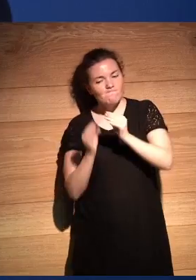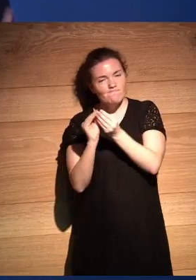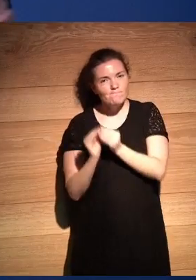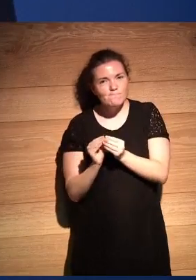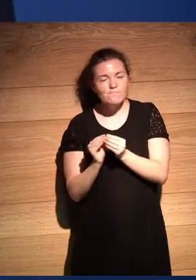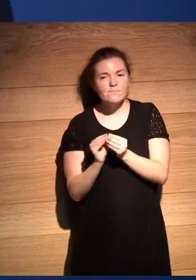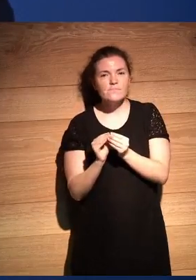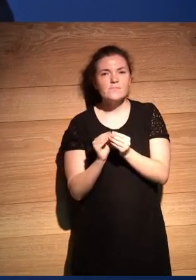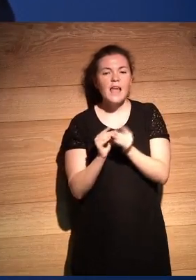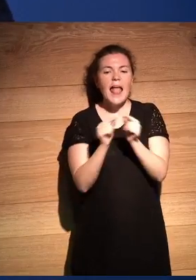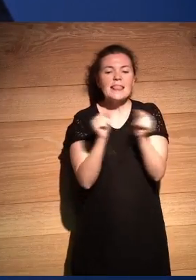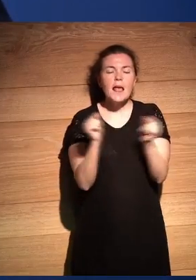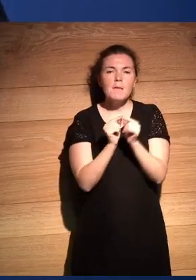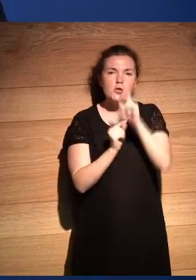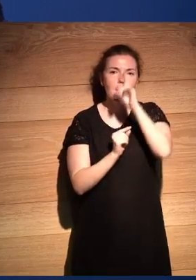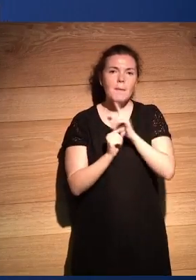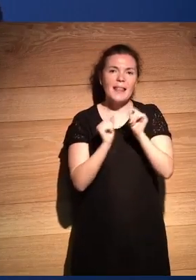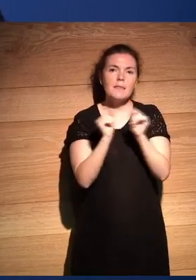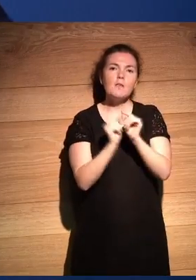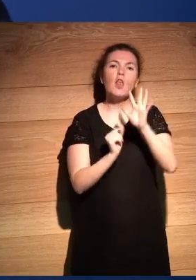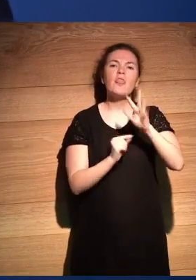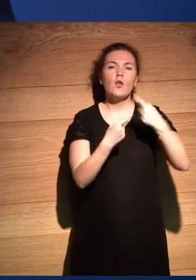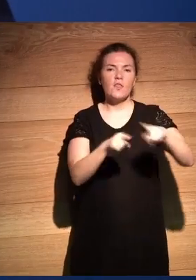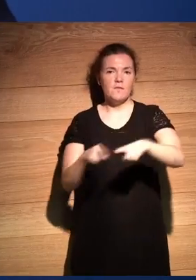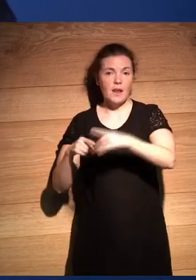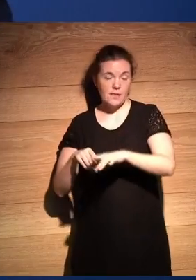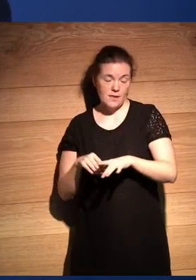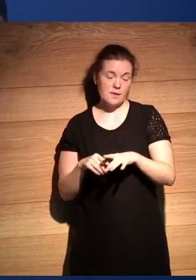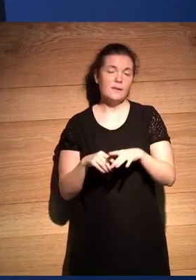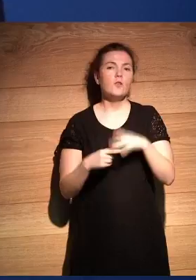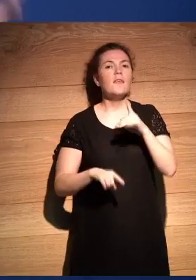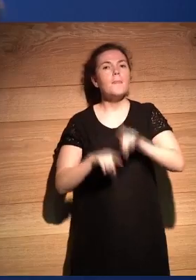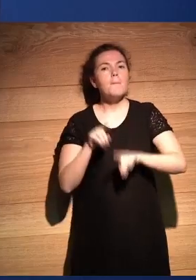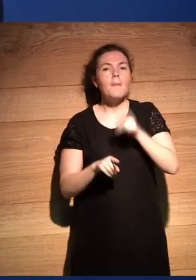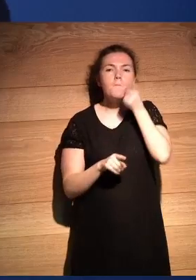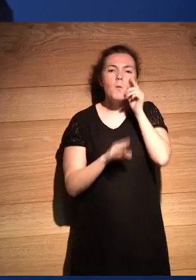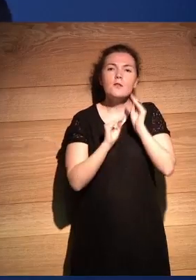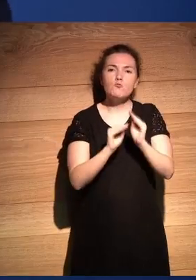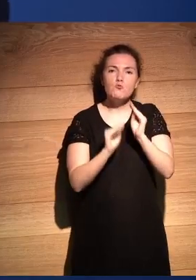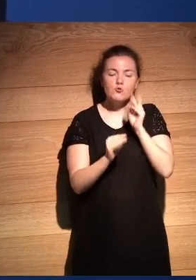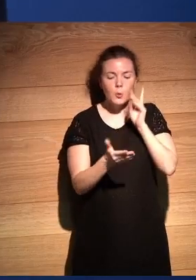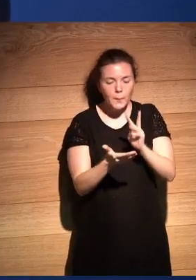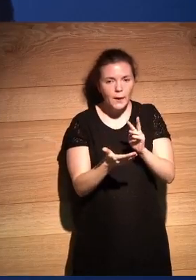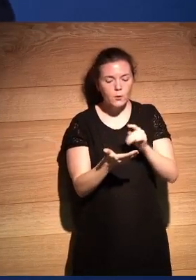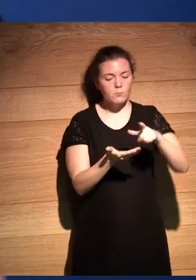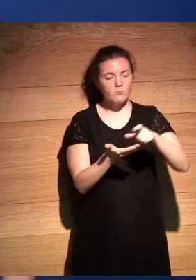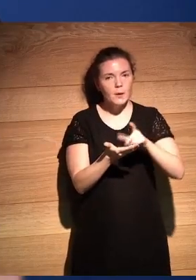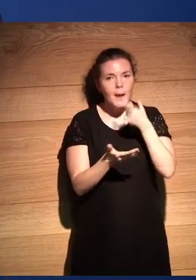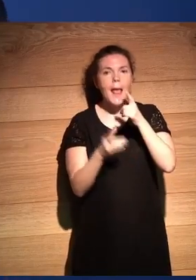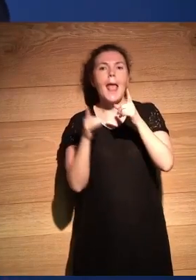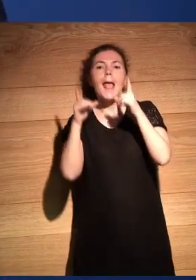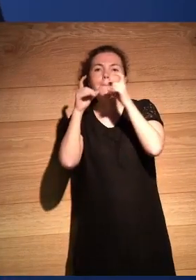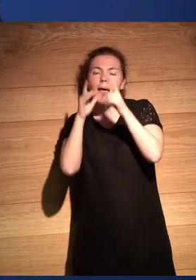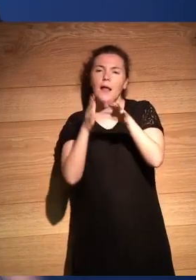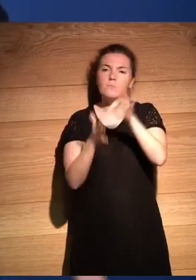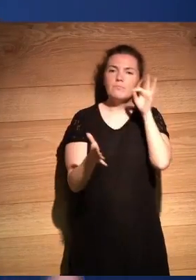5 tamaños de imágenes distintas para cada una de ellas entonces en función del dispositivo donde lo miremos se va a cargar una imagen u otra